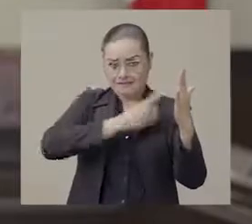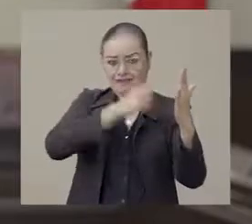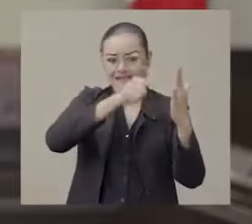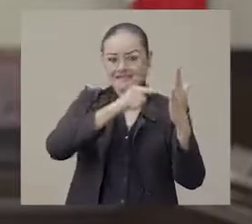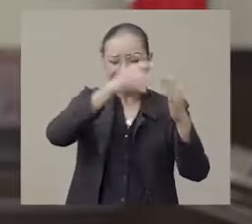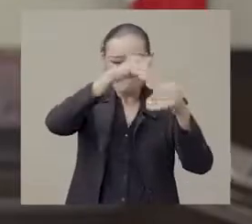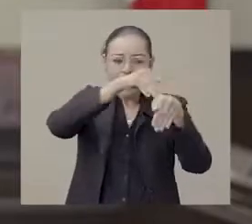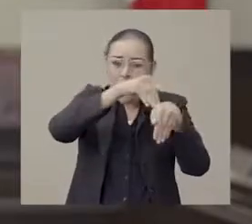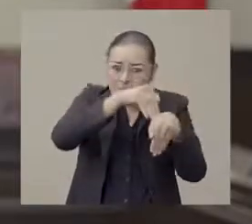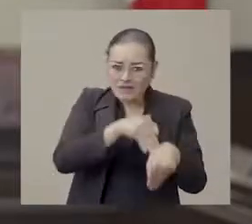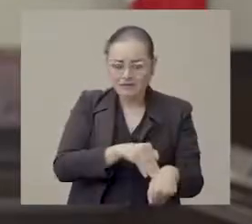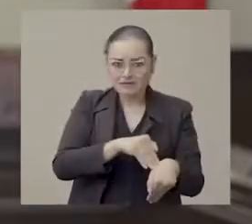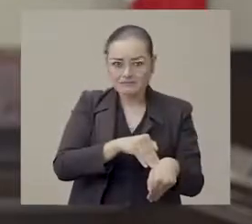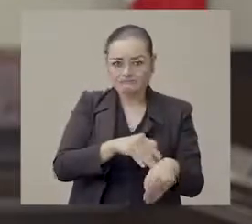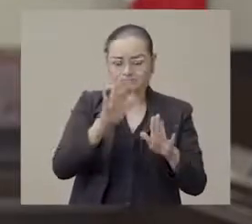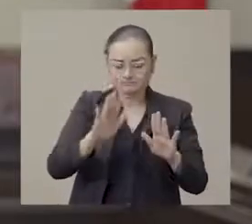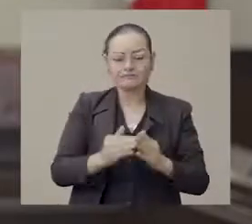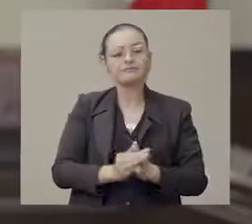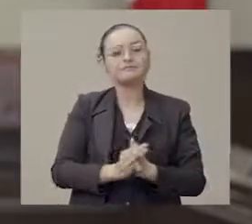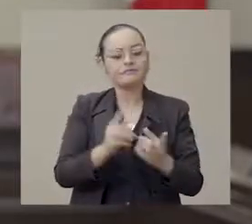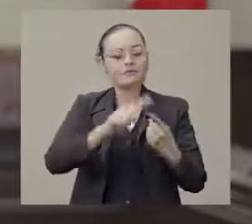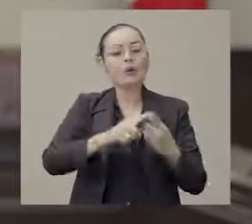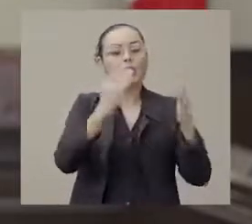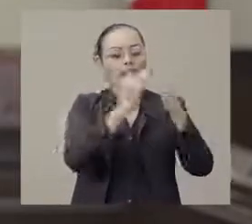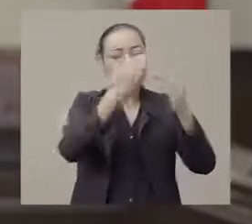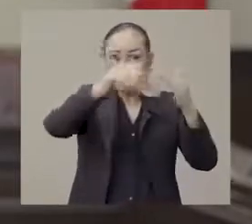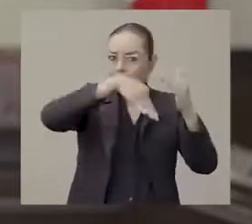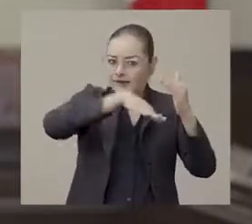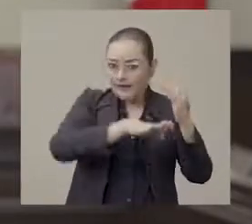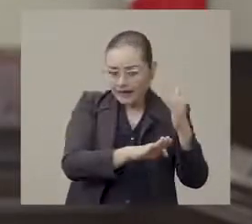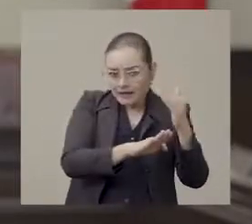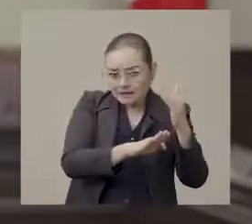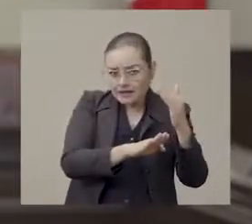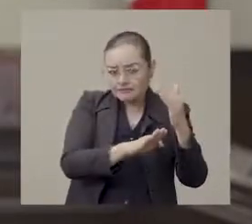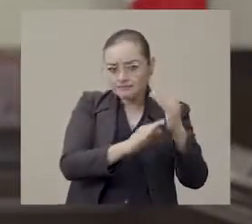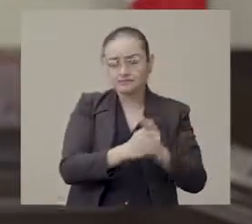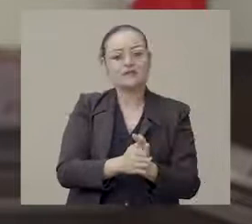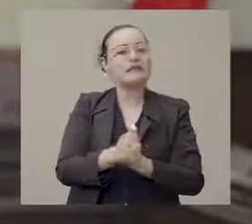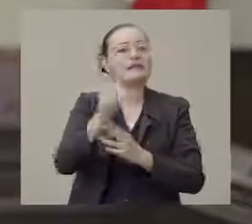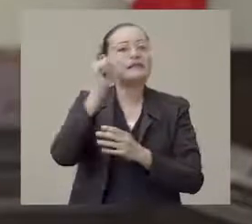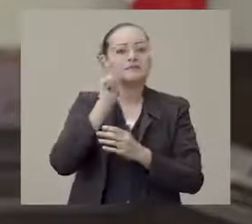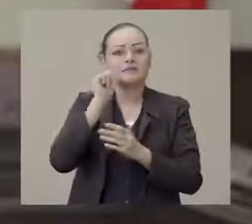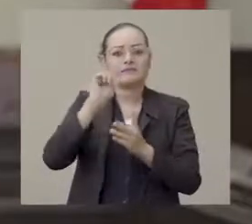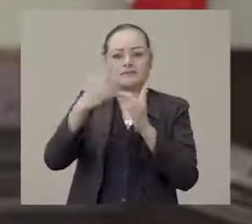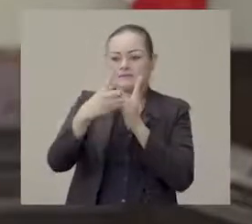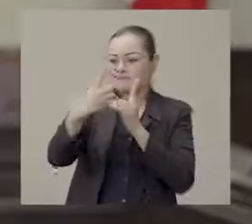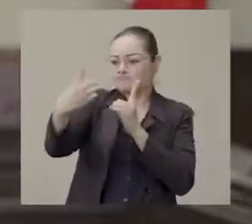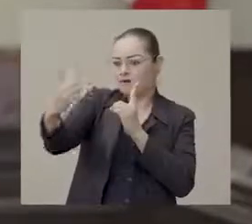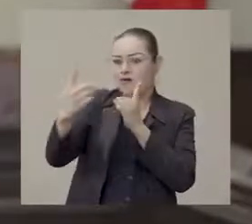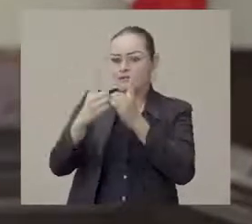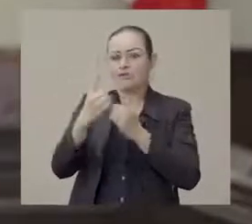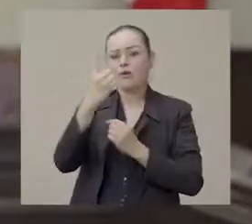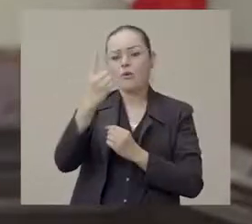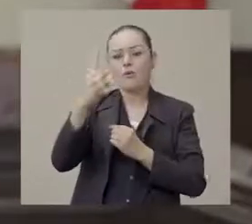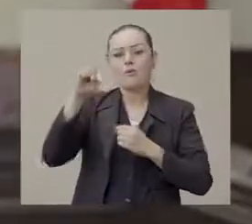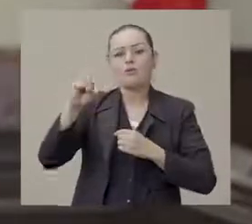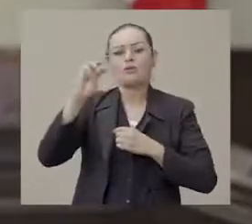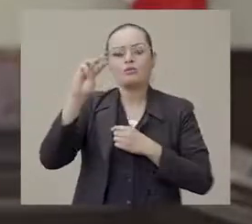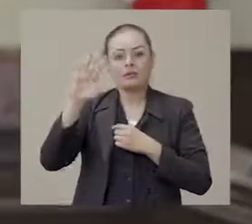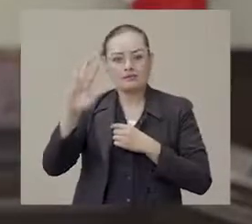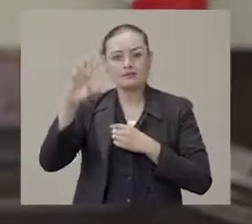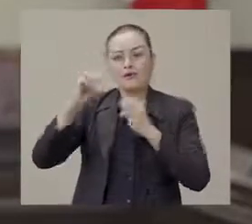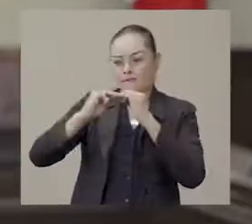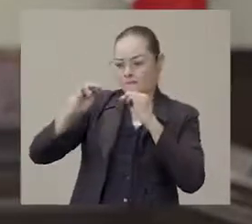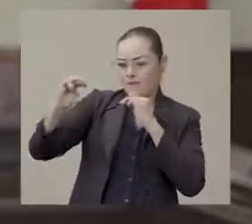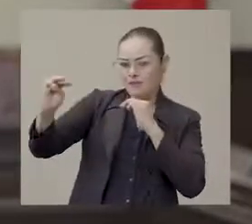siguientes medidas sanitarias. El resguardo domiciliario en la medida de lo posible. Conservar la sana distancia de 1.5